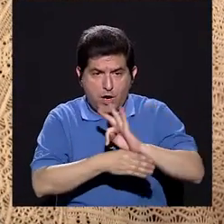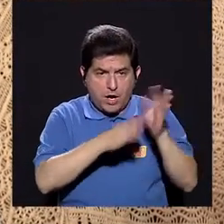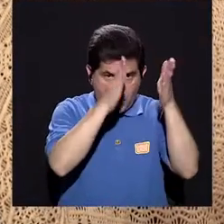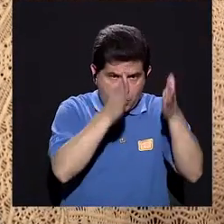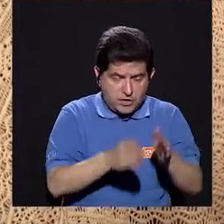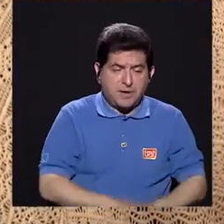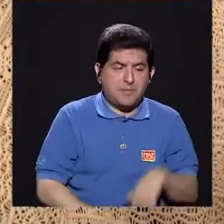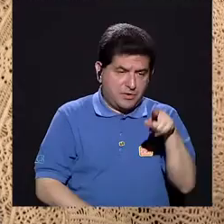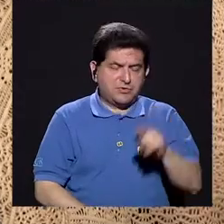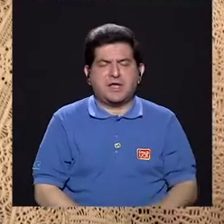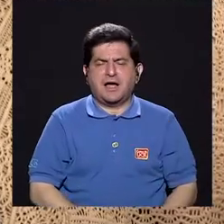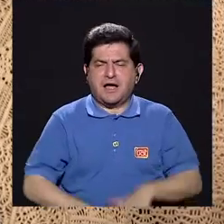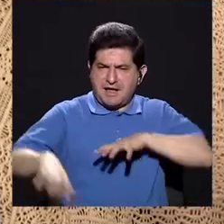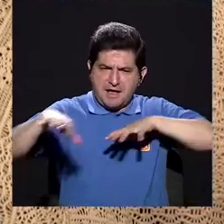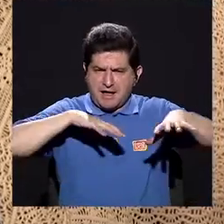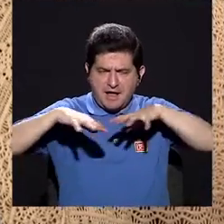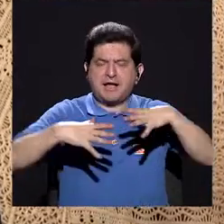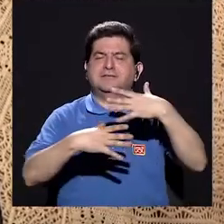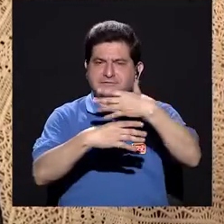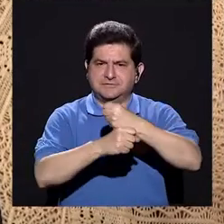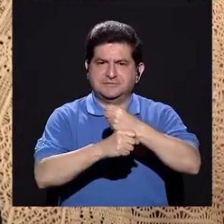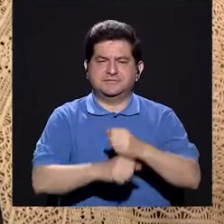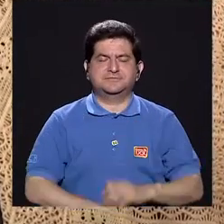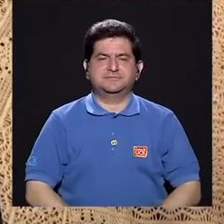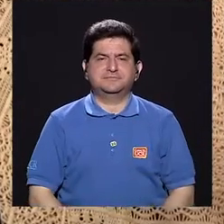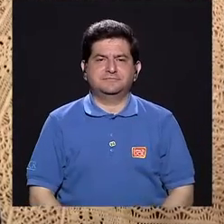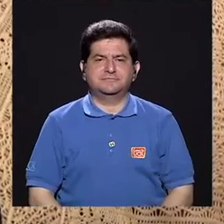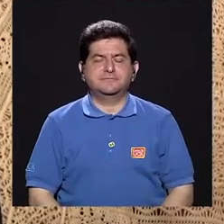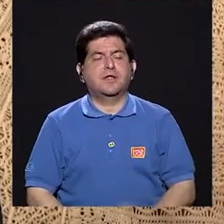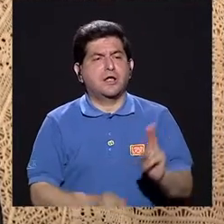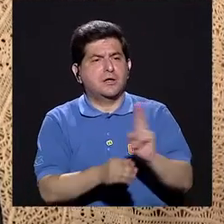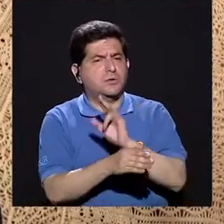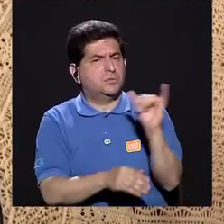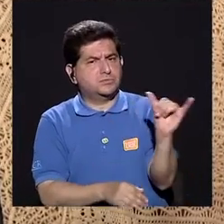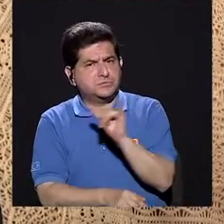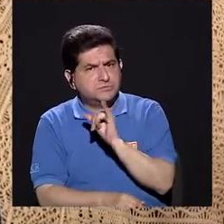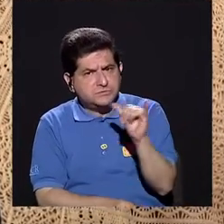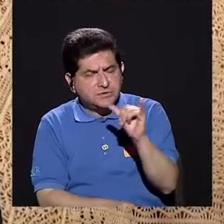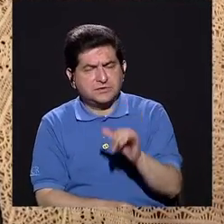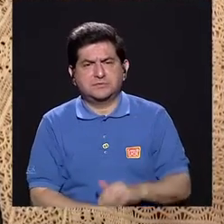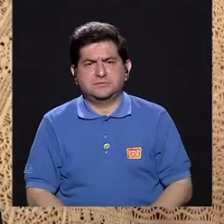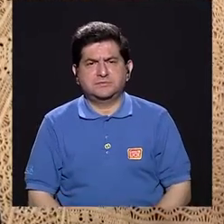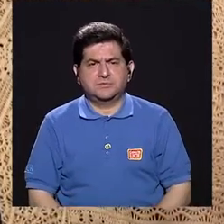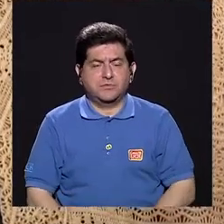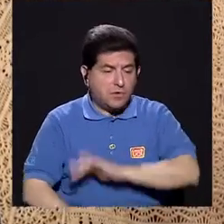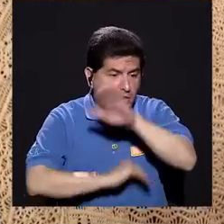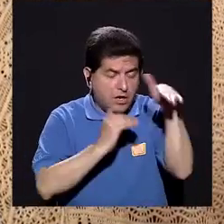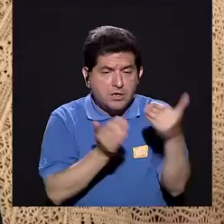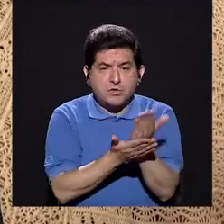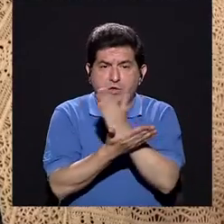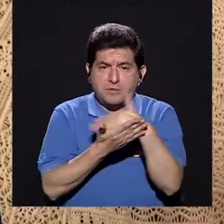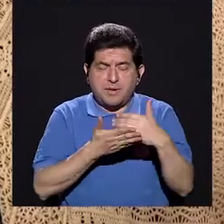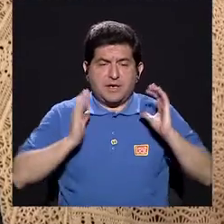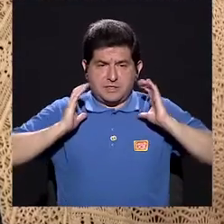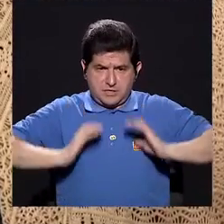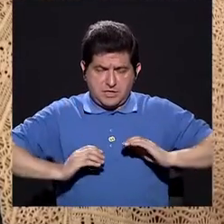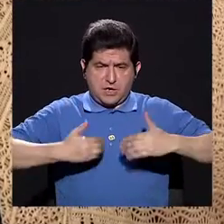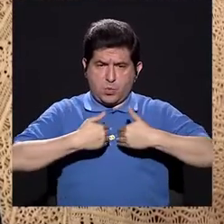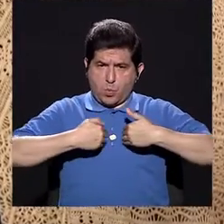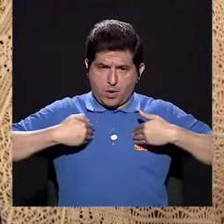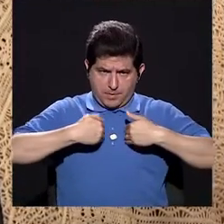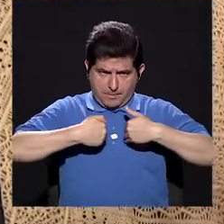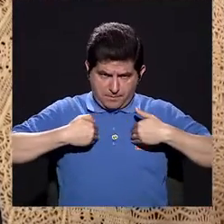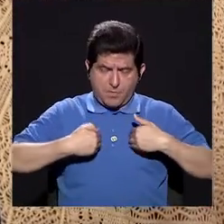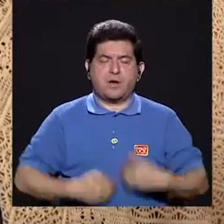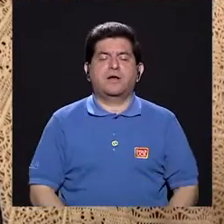haga todos los ejercicios que necesita. Se utiliza también todas las partes del cuerpo del animal,